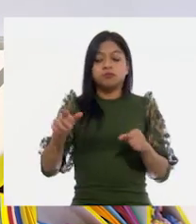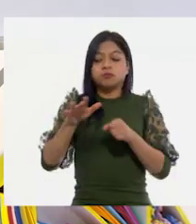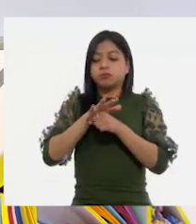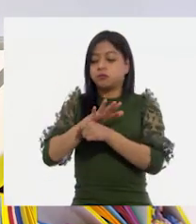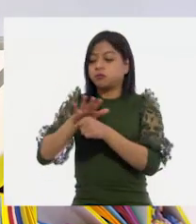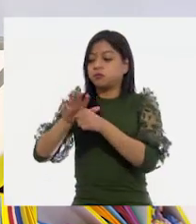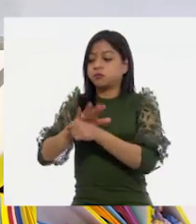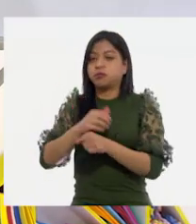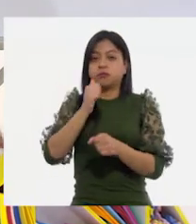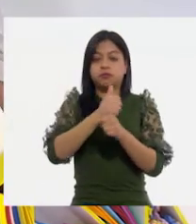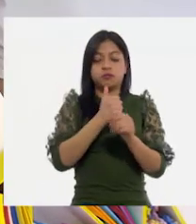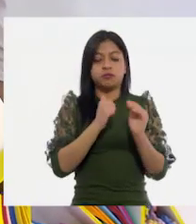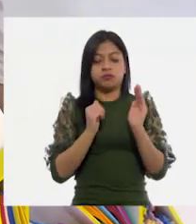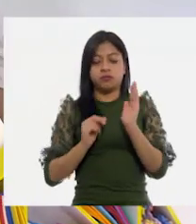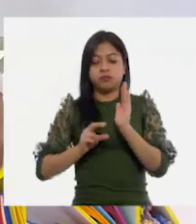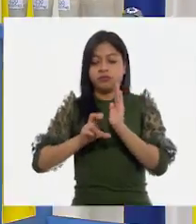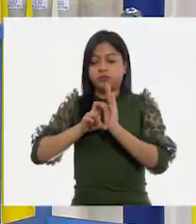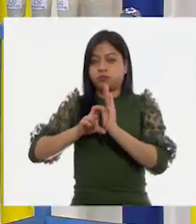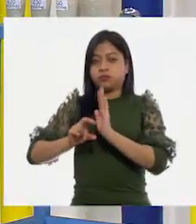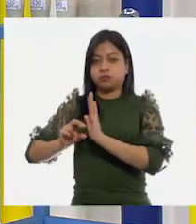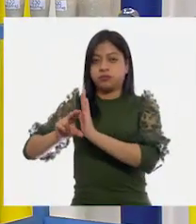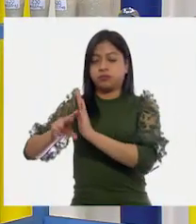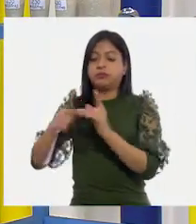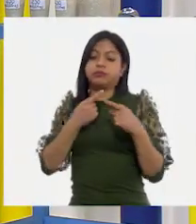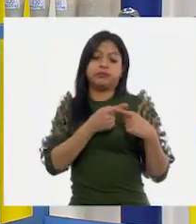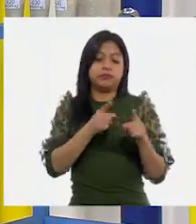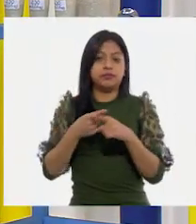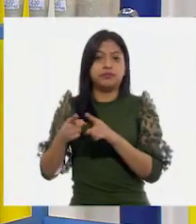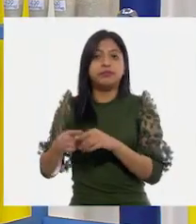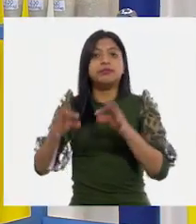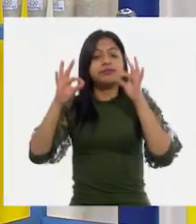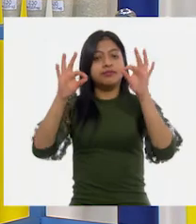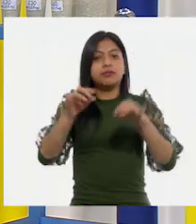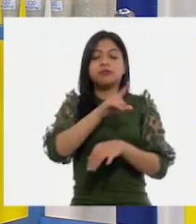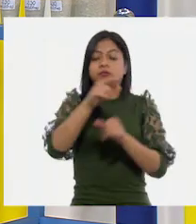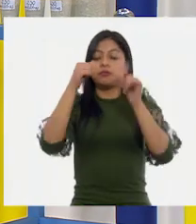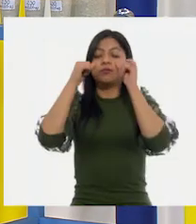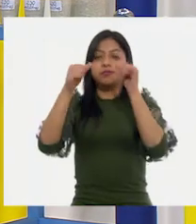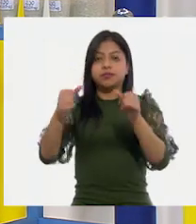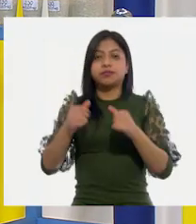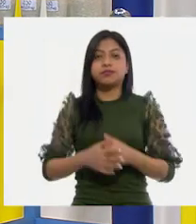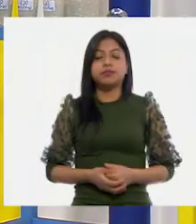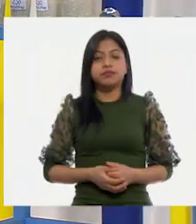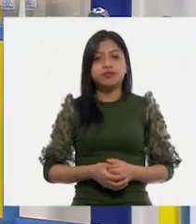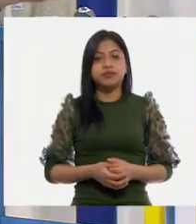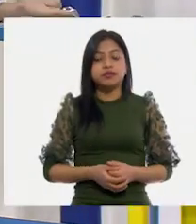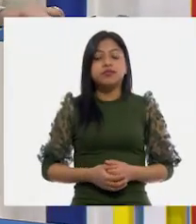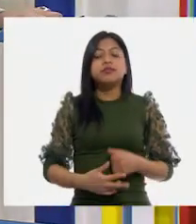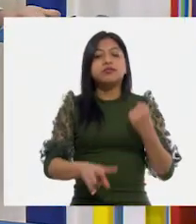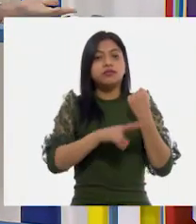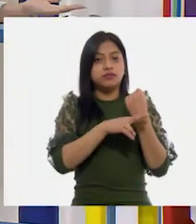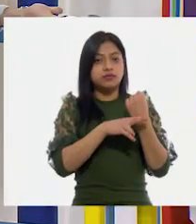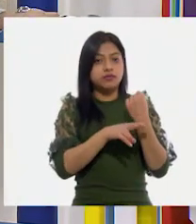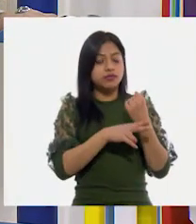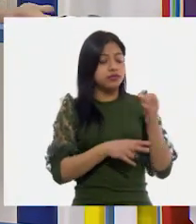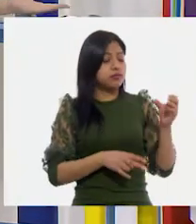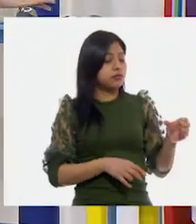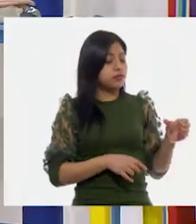las botellas. ¡Ay, es perfecto! Tuvimos que prestar mucha atención en que los vasos